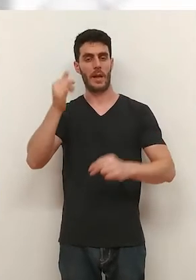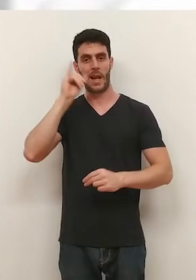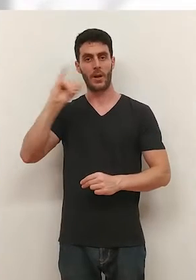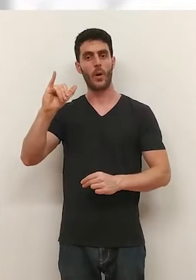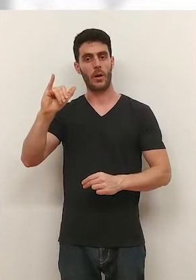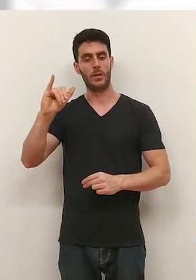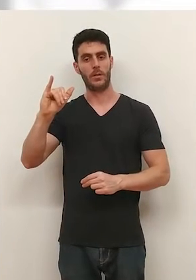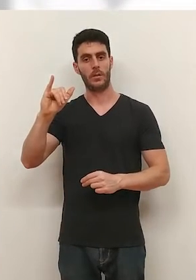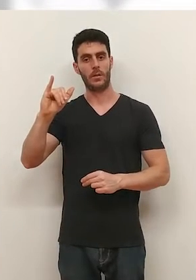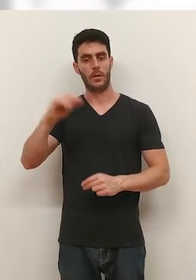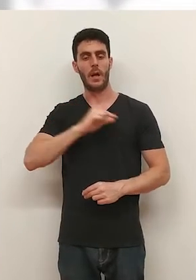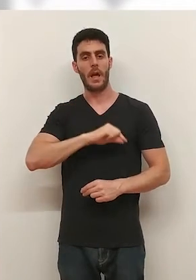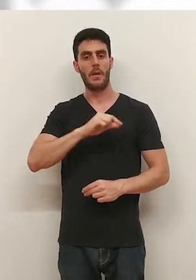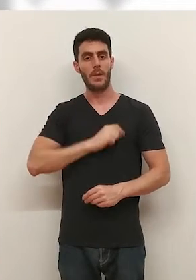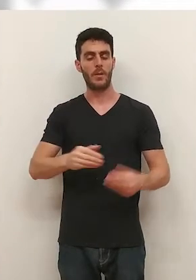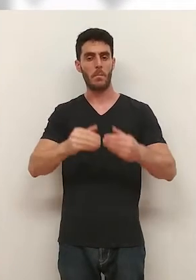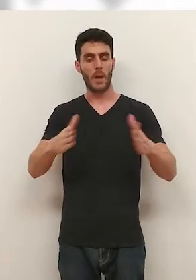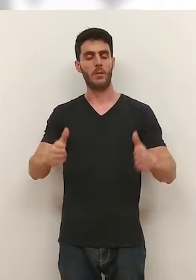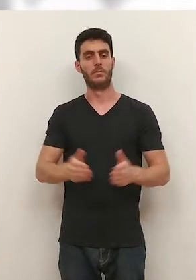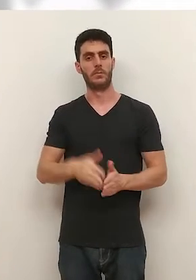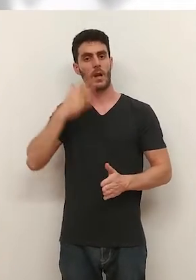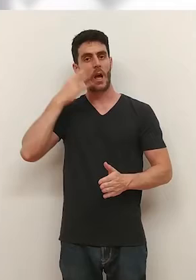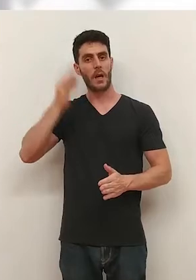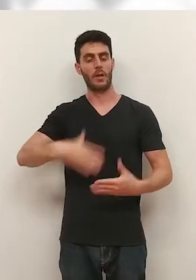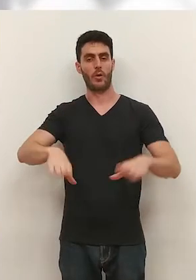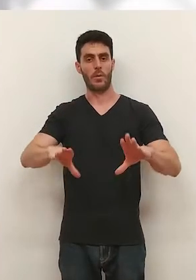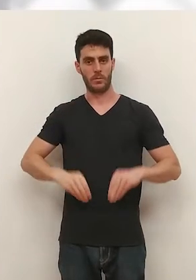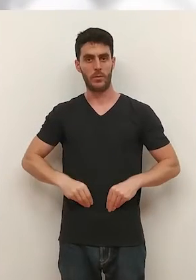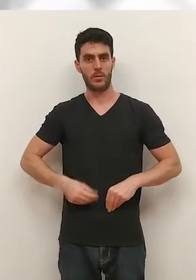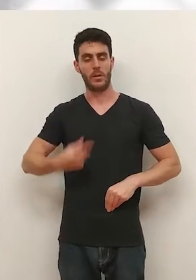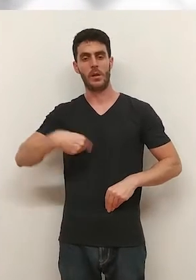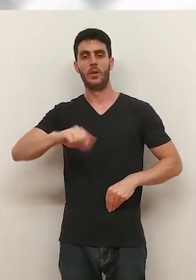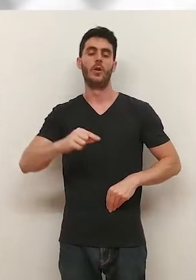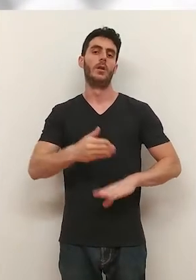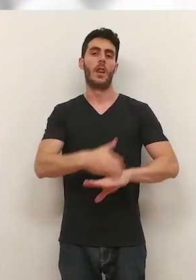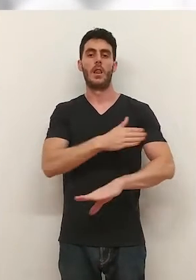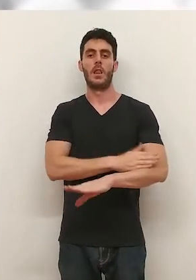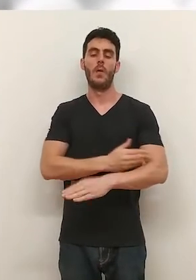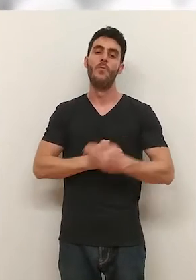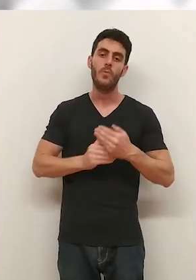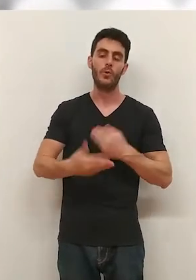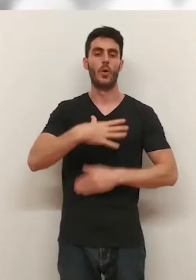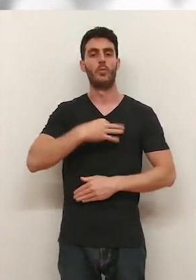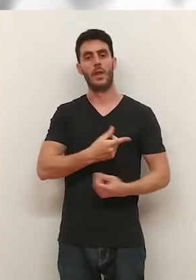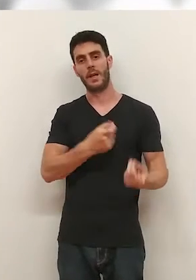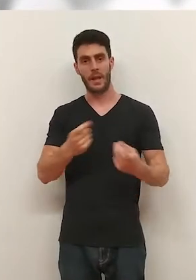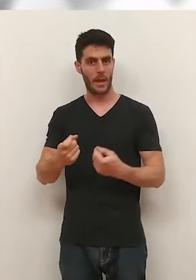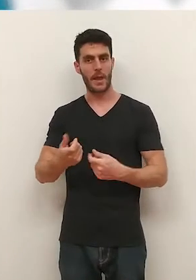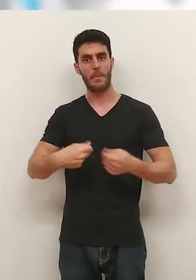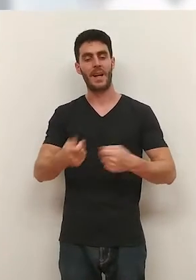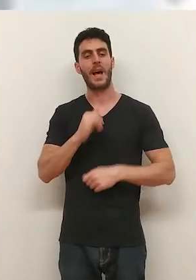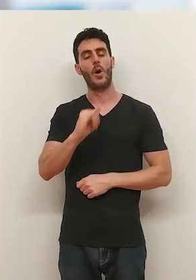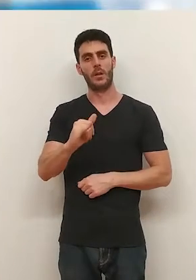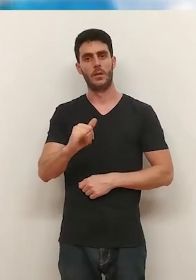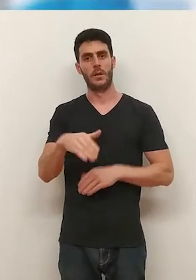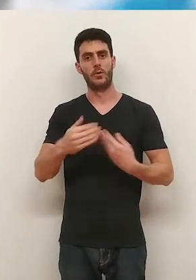alumnas de la Universidad de Rioja a que desarrollen su espíritu emprendedor, a que asuman riesgos, a que sean capaces de anticiparse al futuro, a